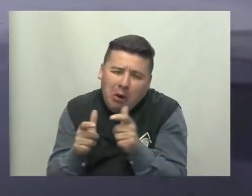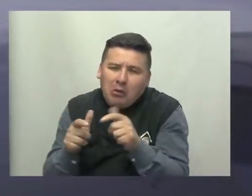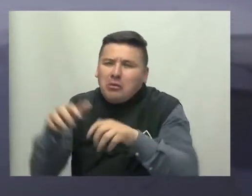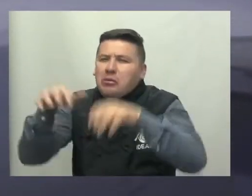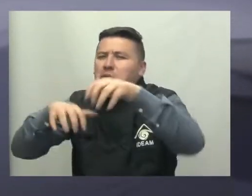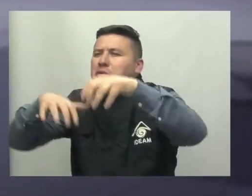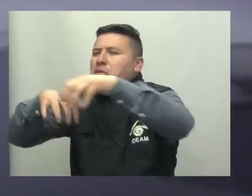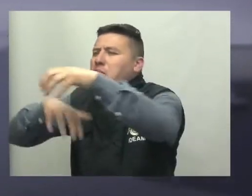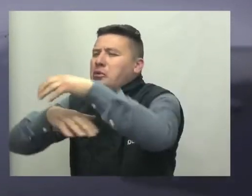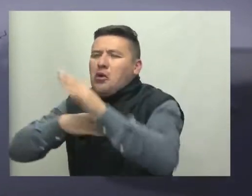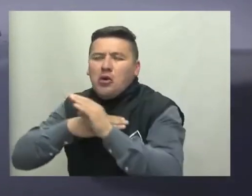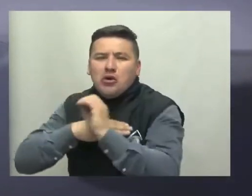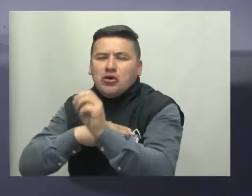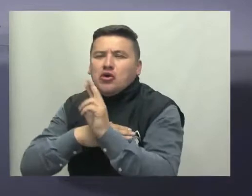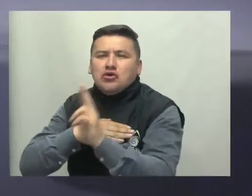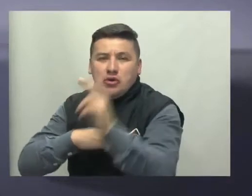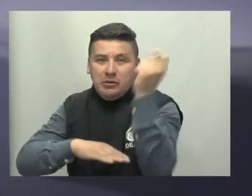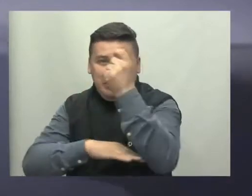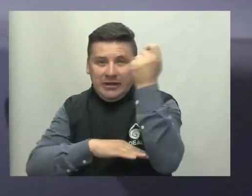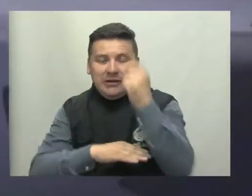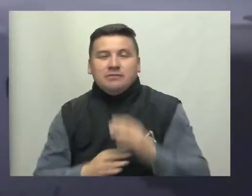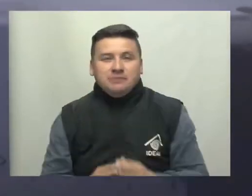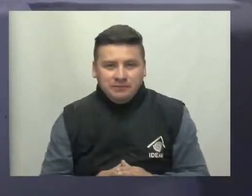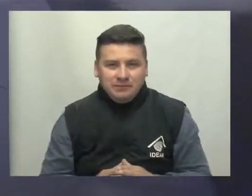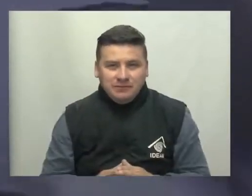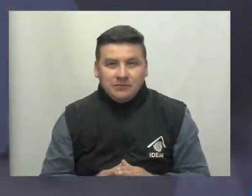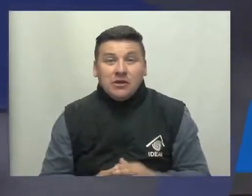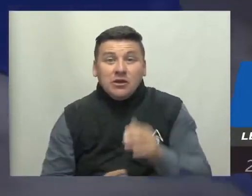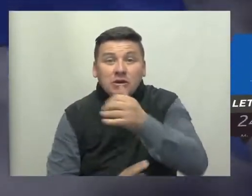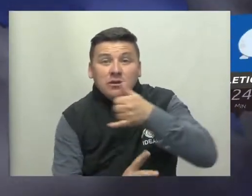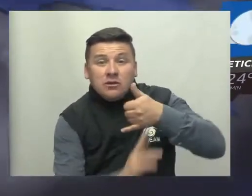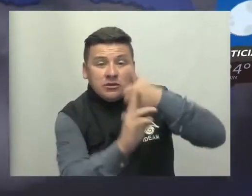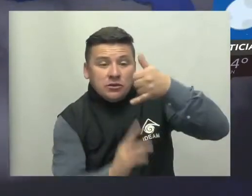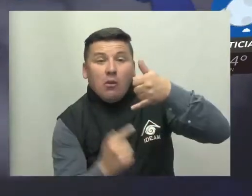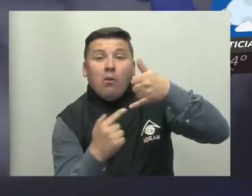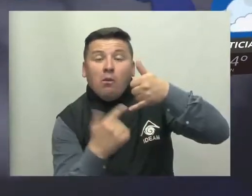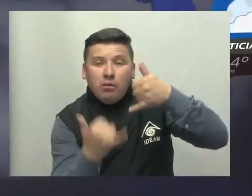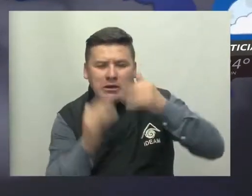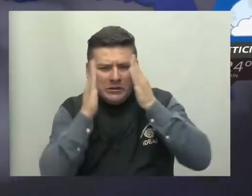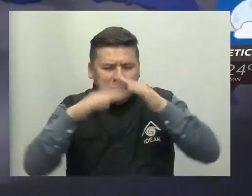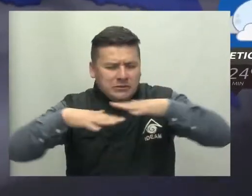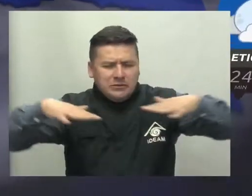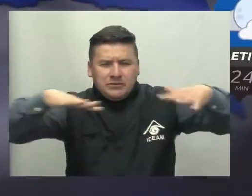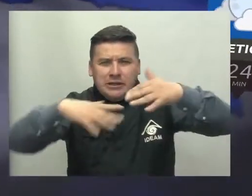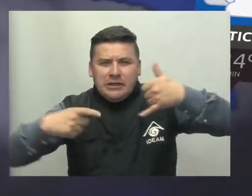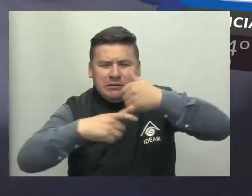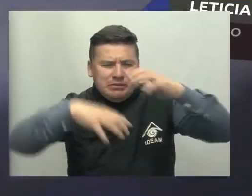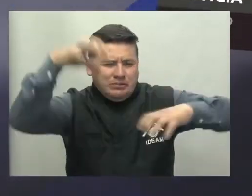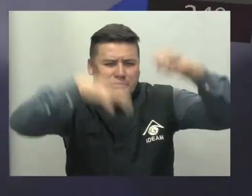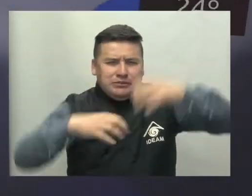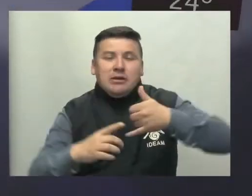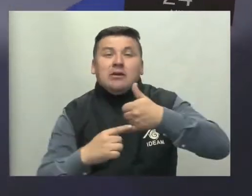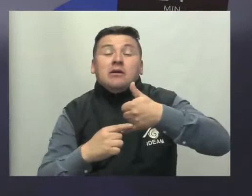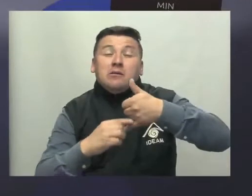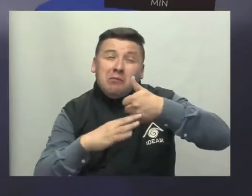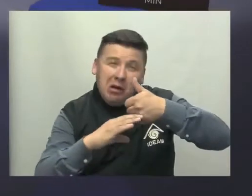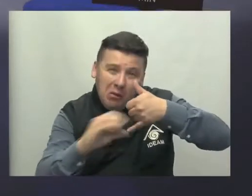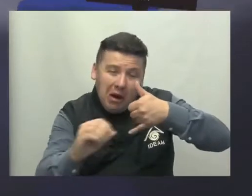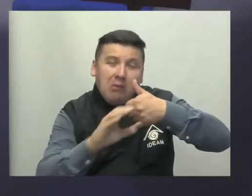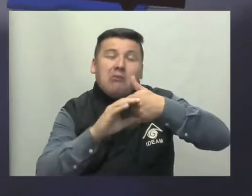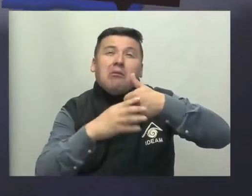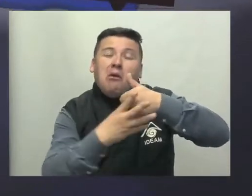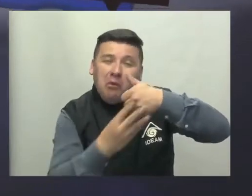intensidad en algunos sectores del occidente y sur del Meta. En el sur de Colombia las lluvias se concentrarán en Amazonas, Guainía,